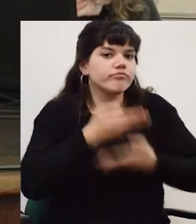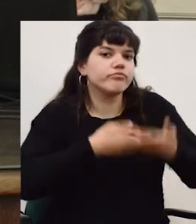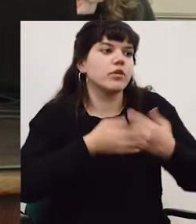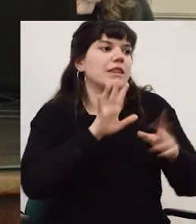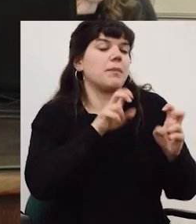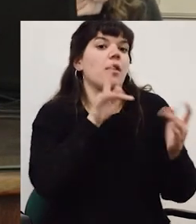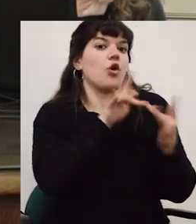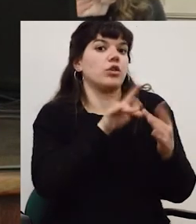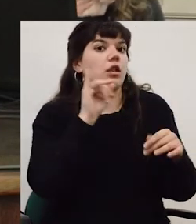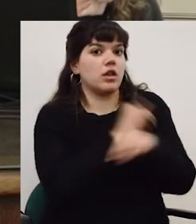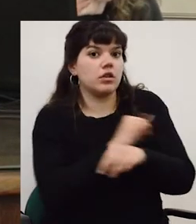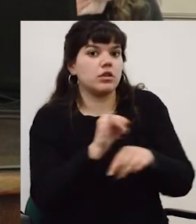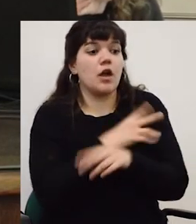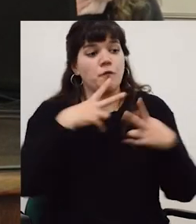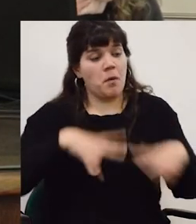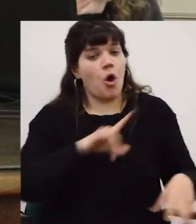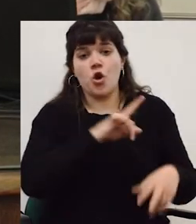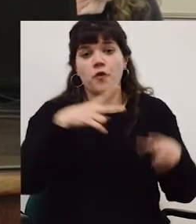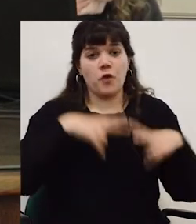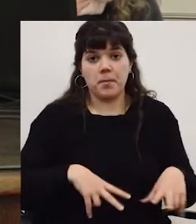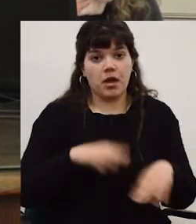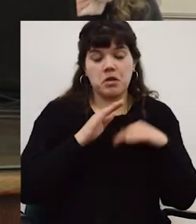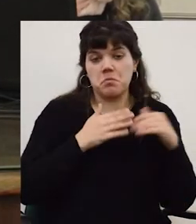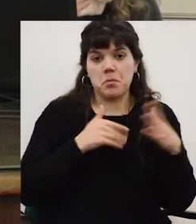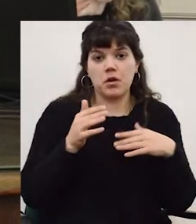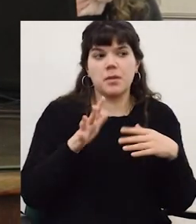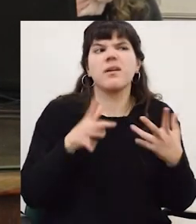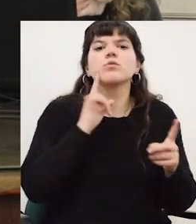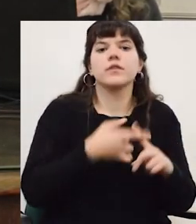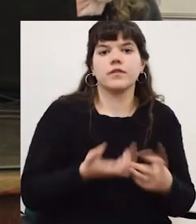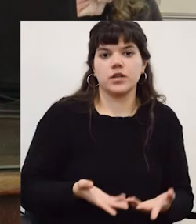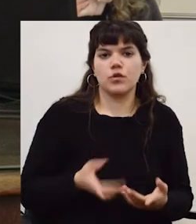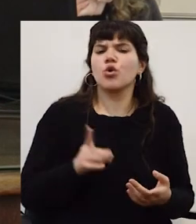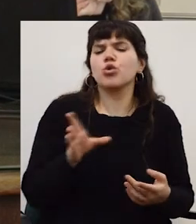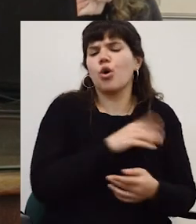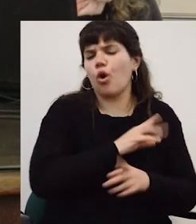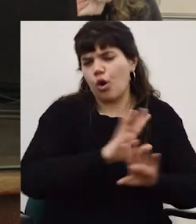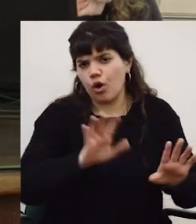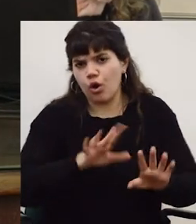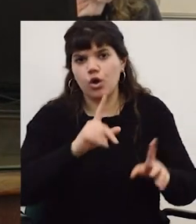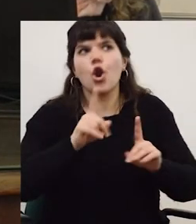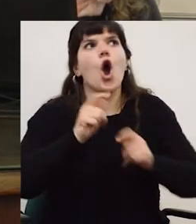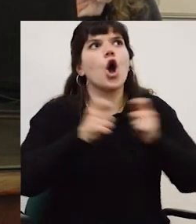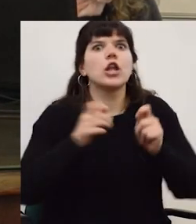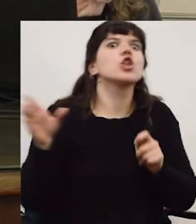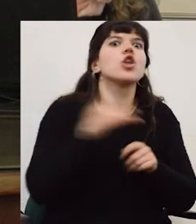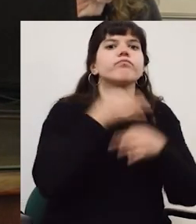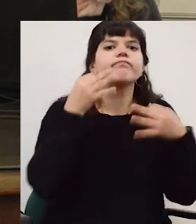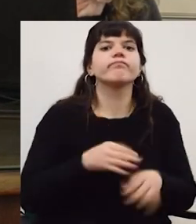en construcción de redes académicas sean formales o informales ¿para qué?